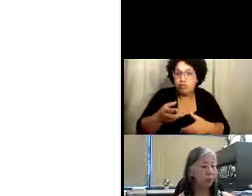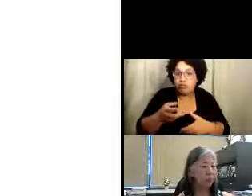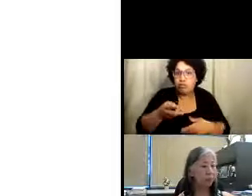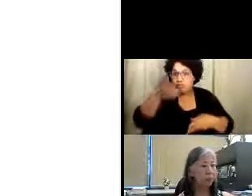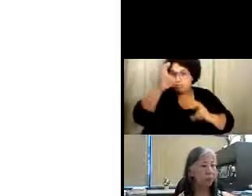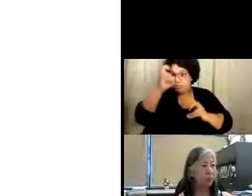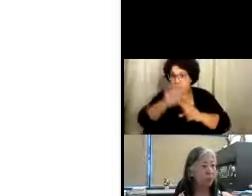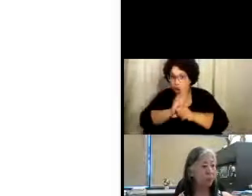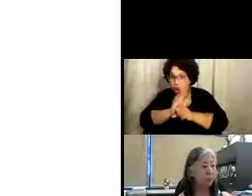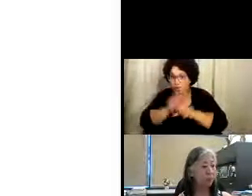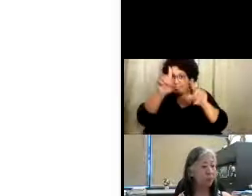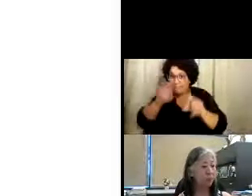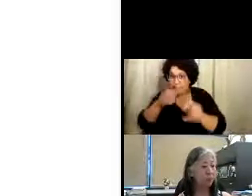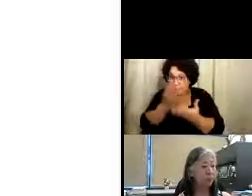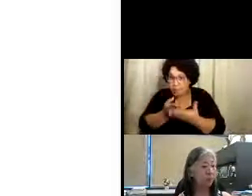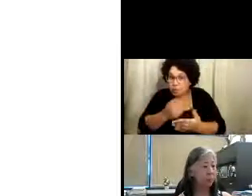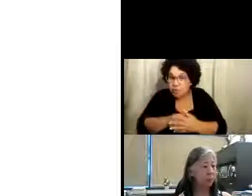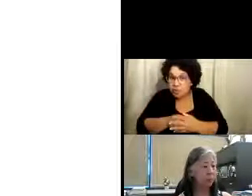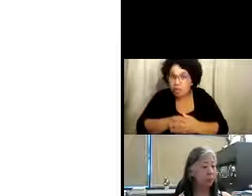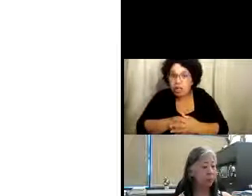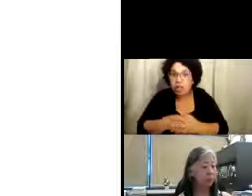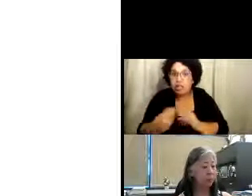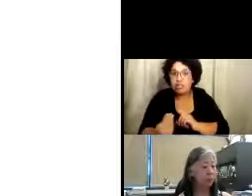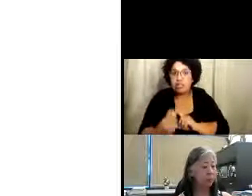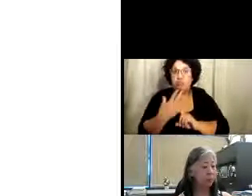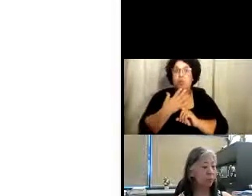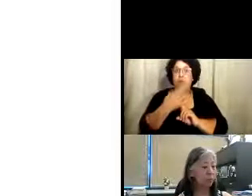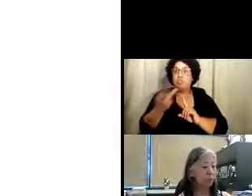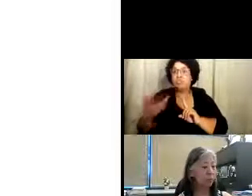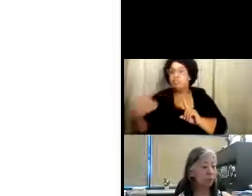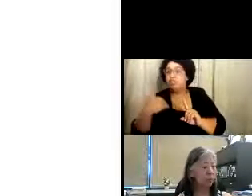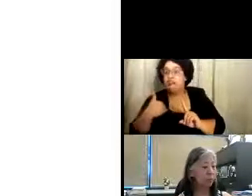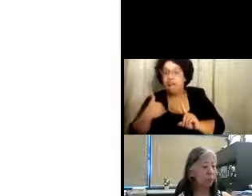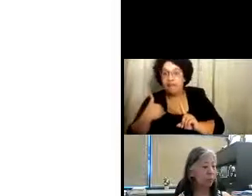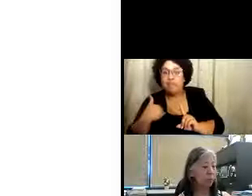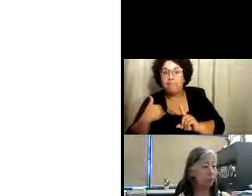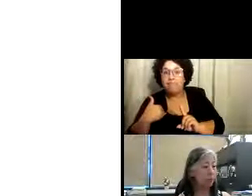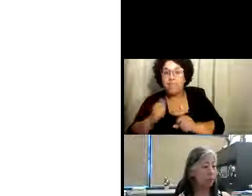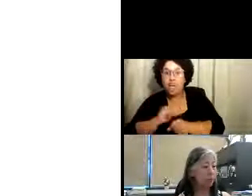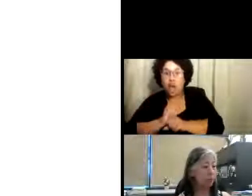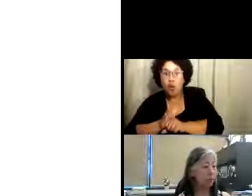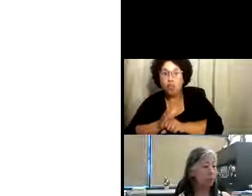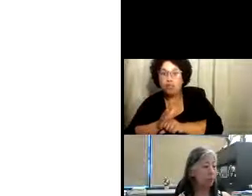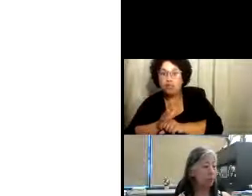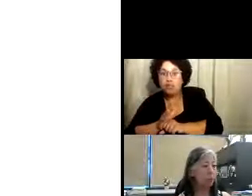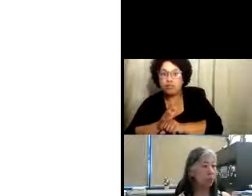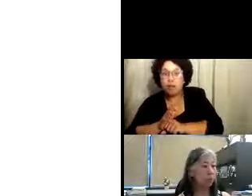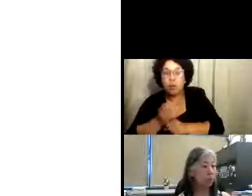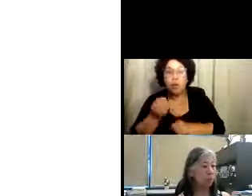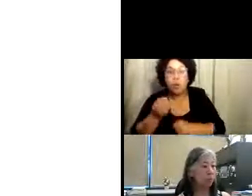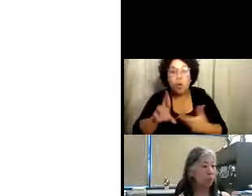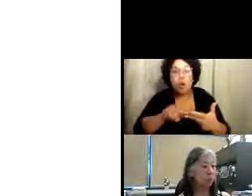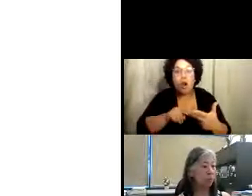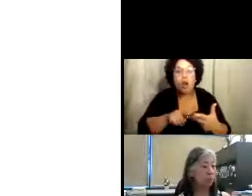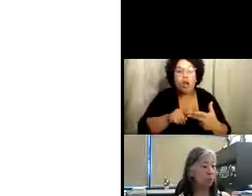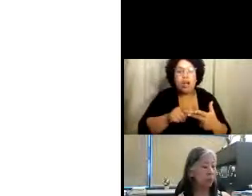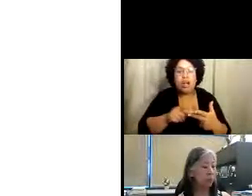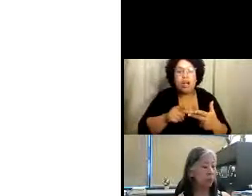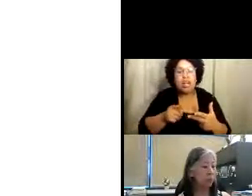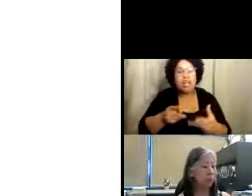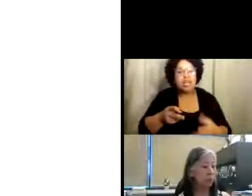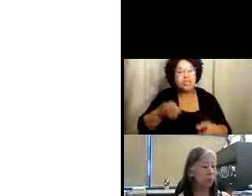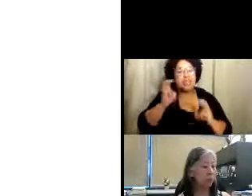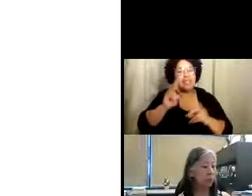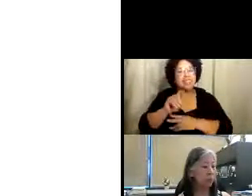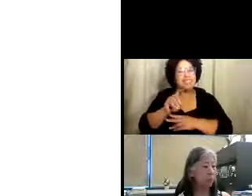tenido una prueba positiva de COVID-19, ha sido expuesto a alguien que tenga una prueba positiva, o ha